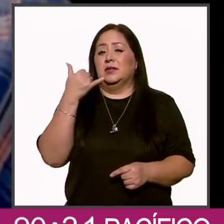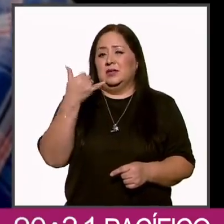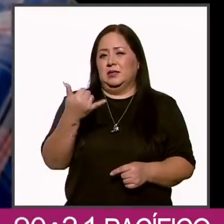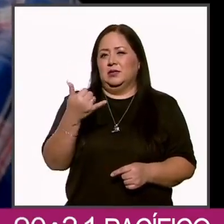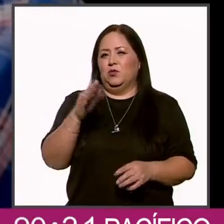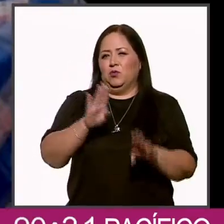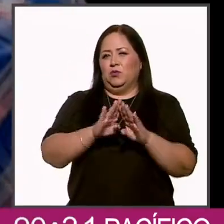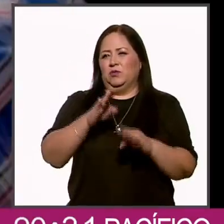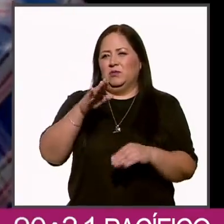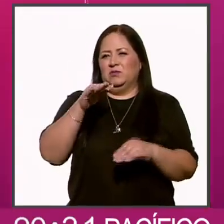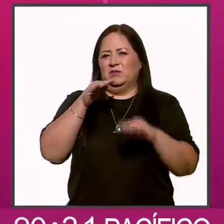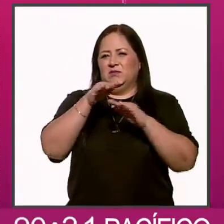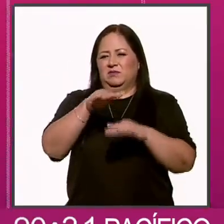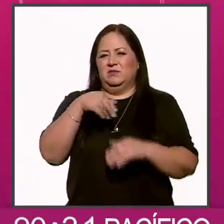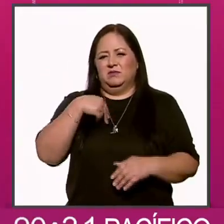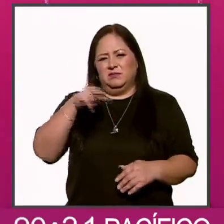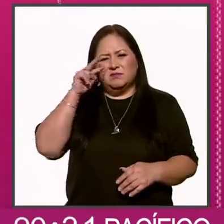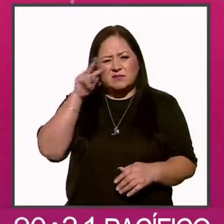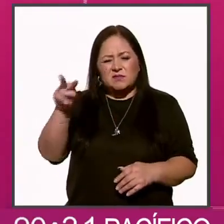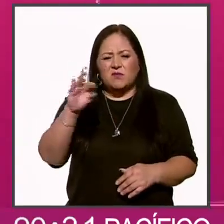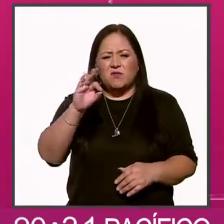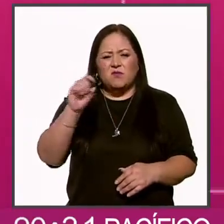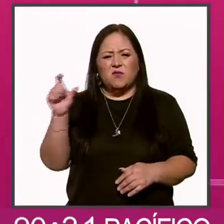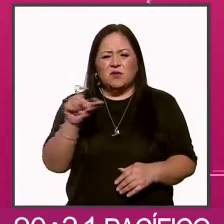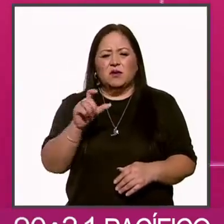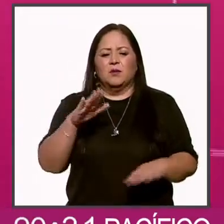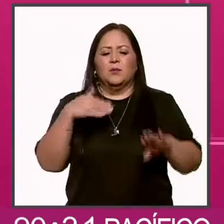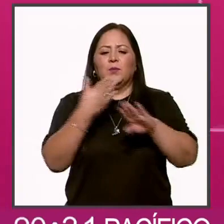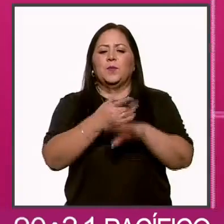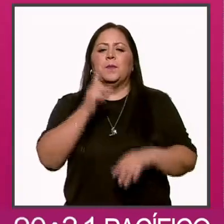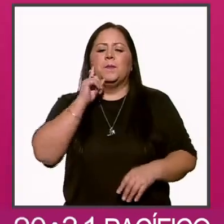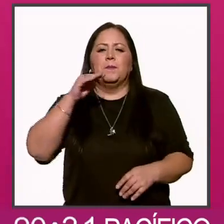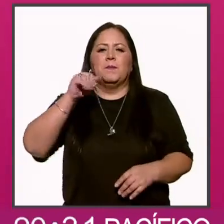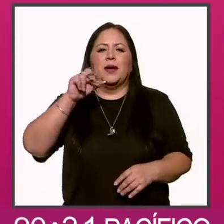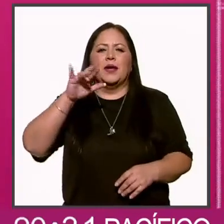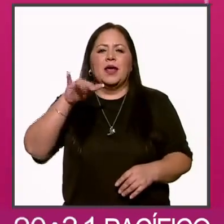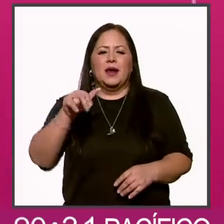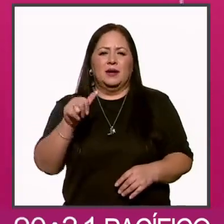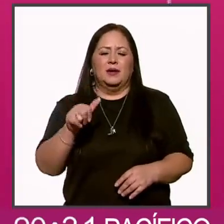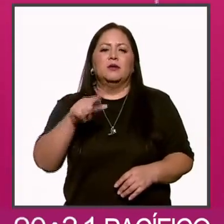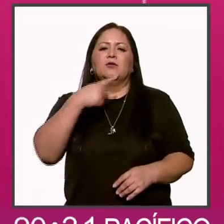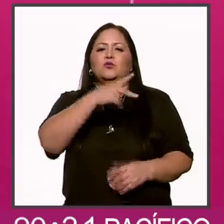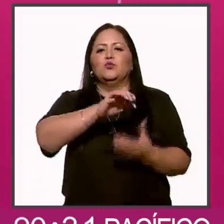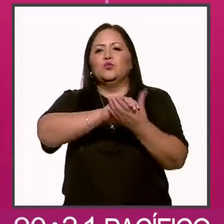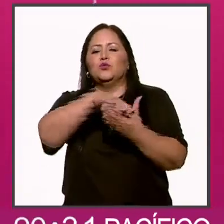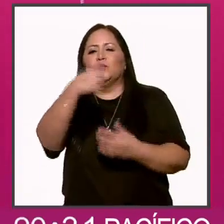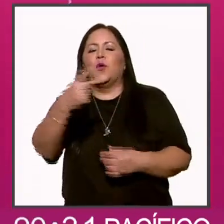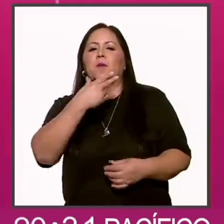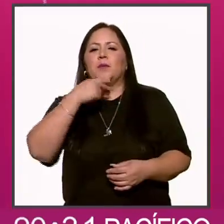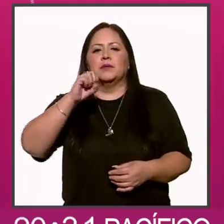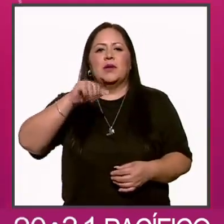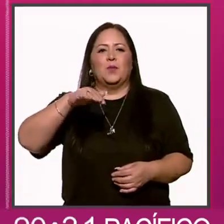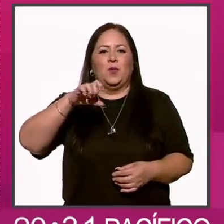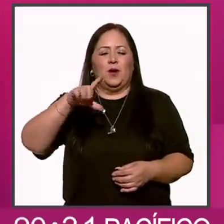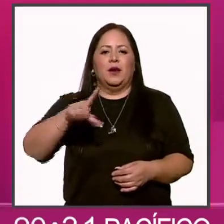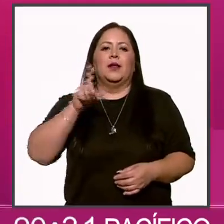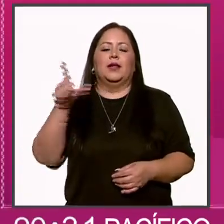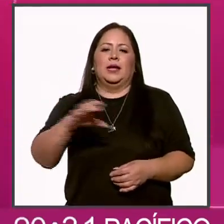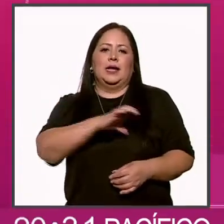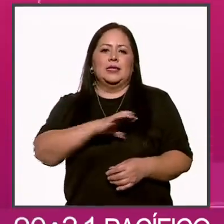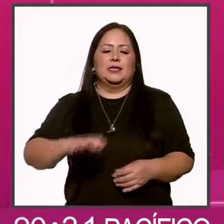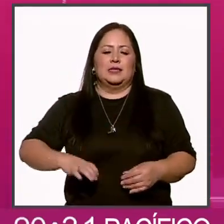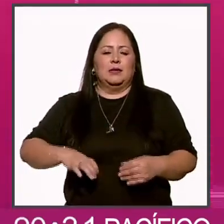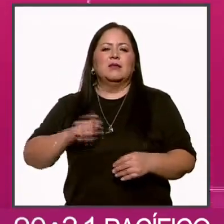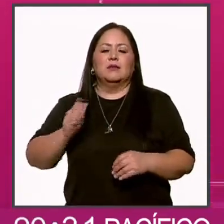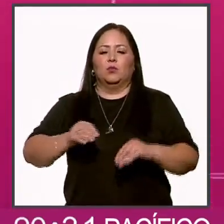de una referencia misógina de Fox a Mariana Rodríguez, la esposa de Samuel García, el candidato